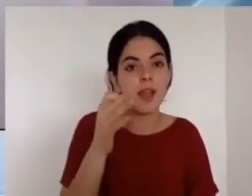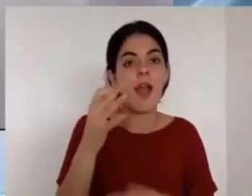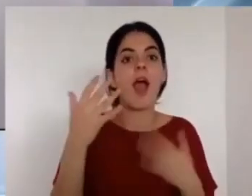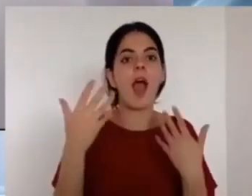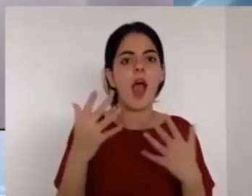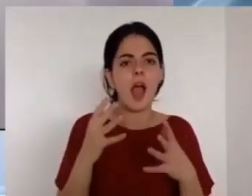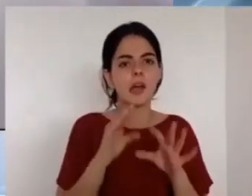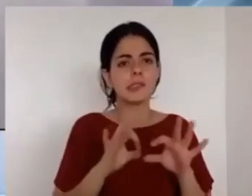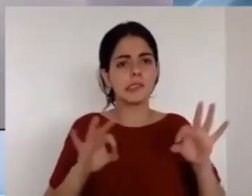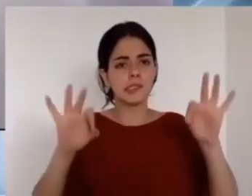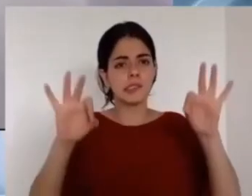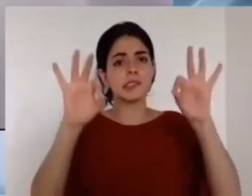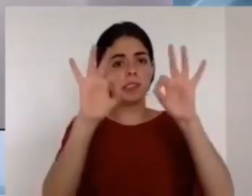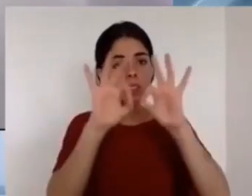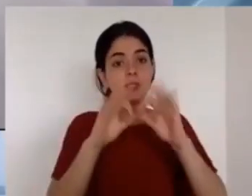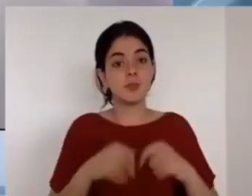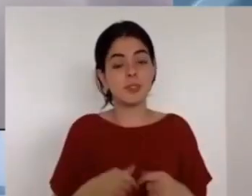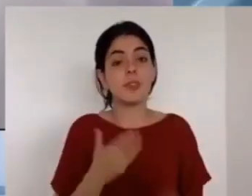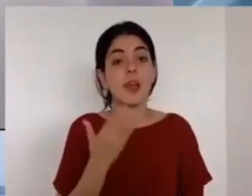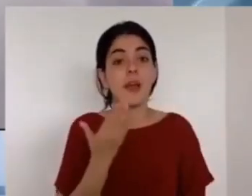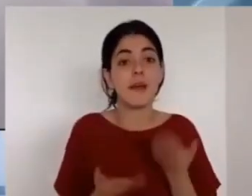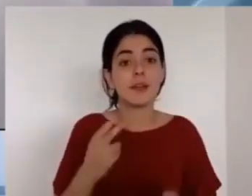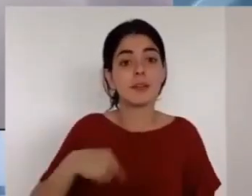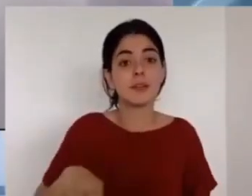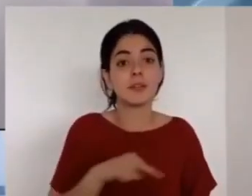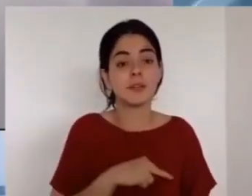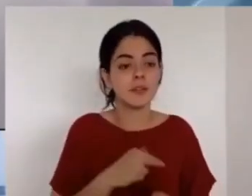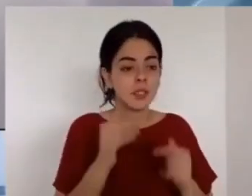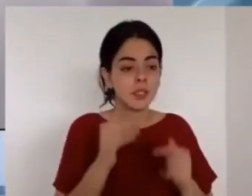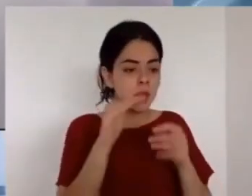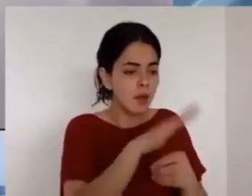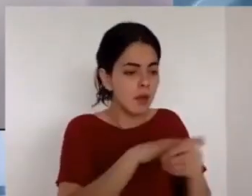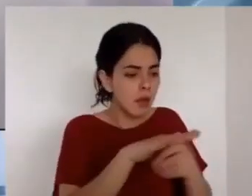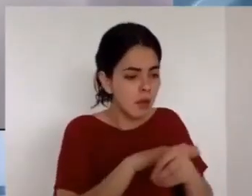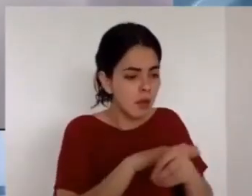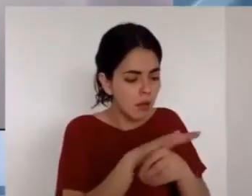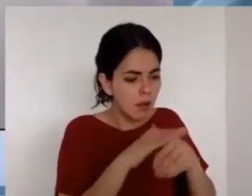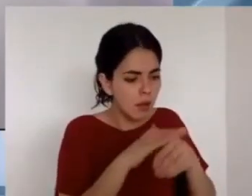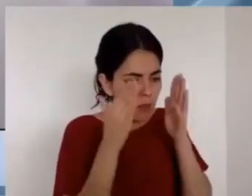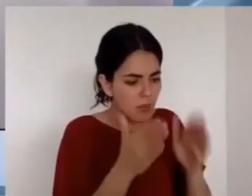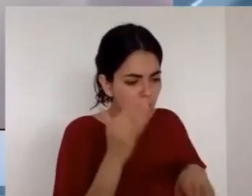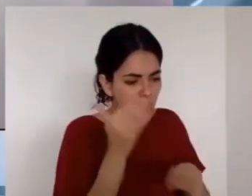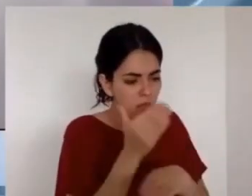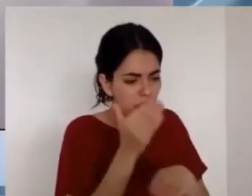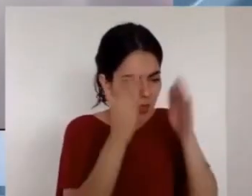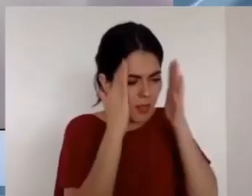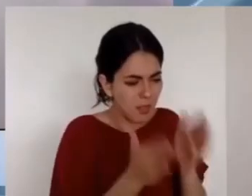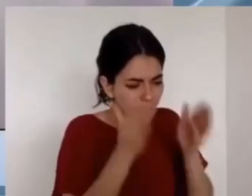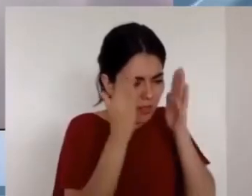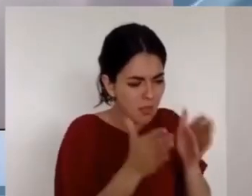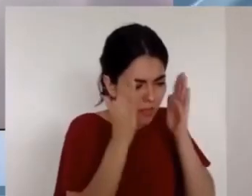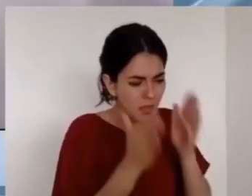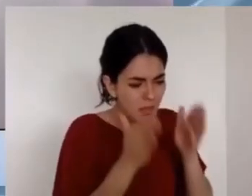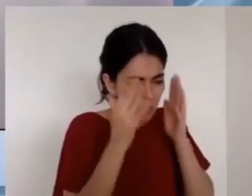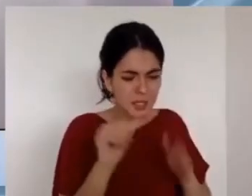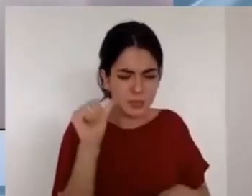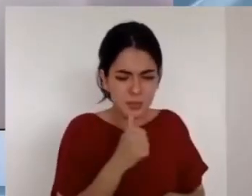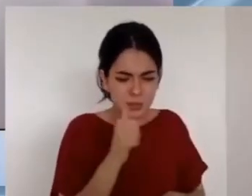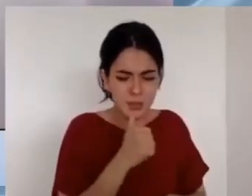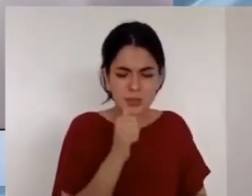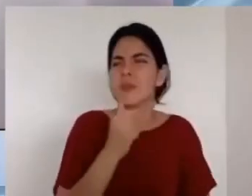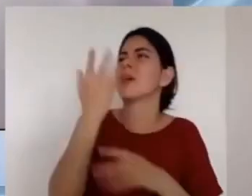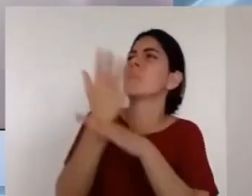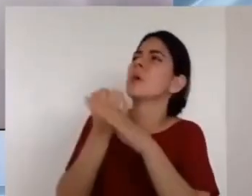muchas veces si yo recuerdo que un argentino me dijo ese es el problema de